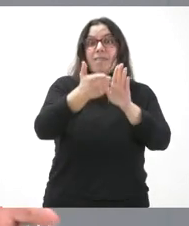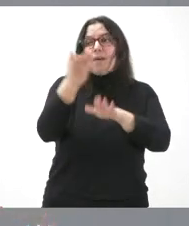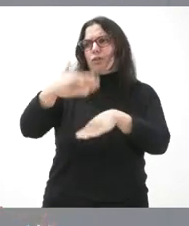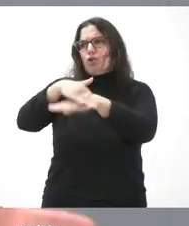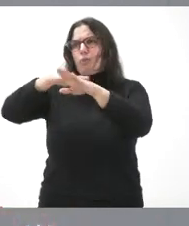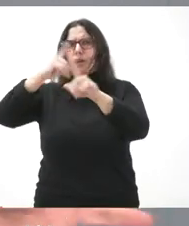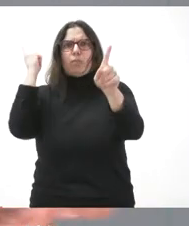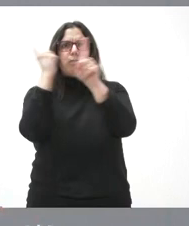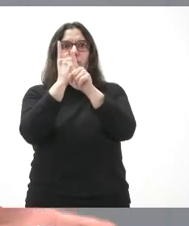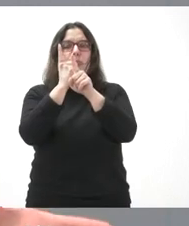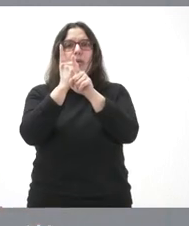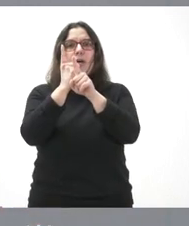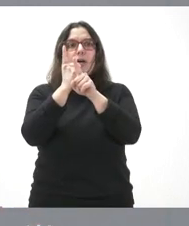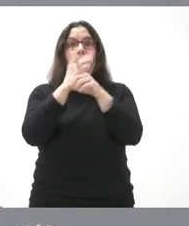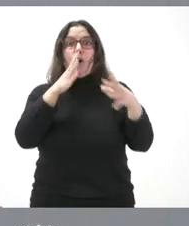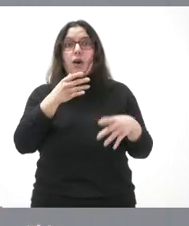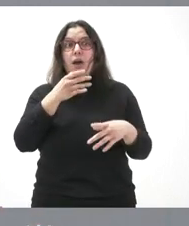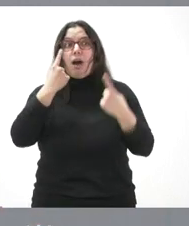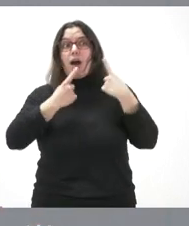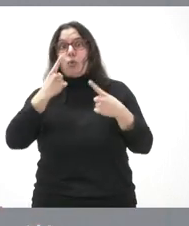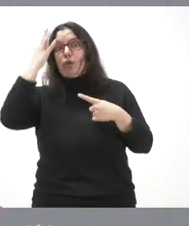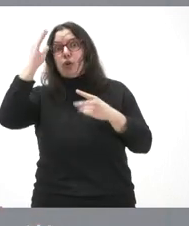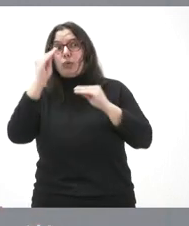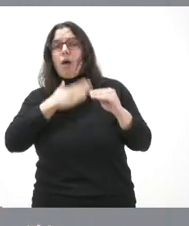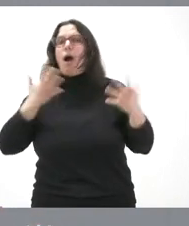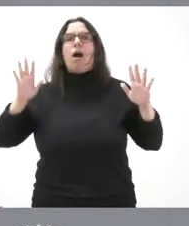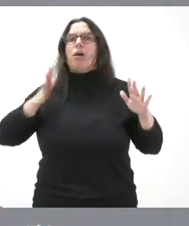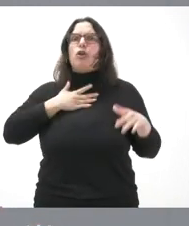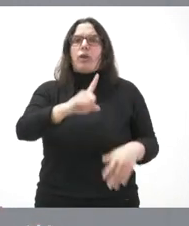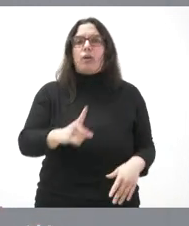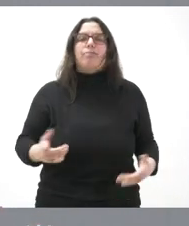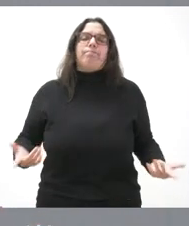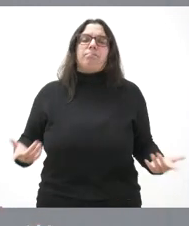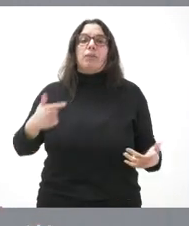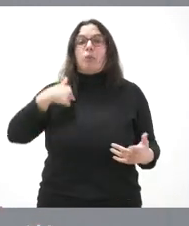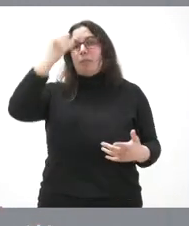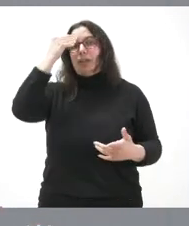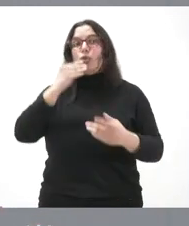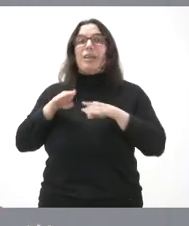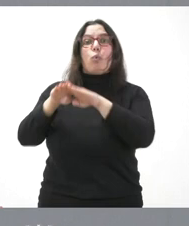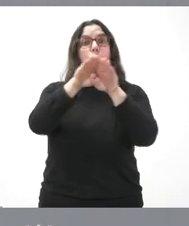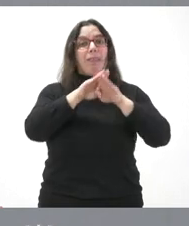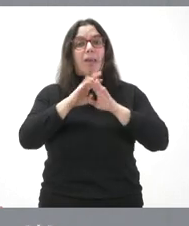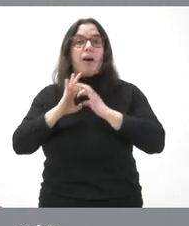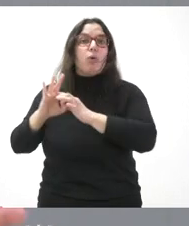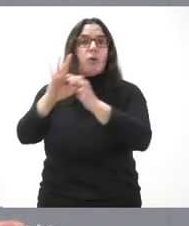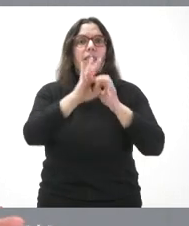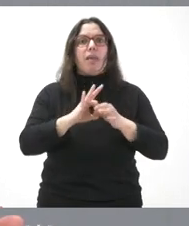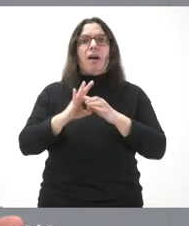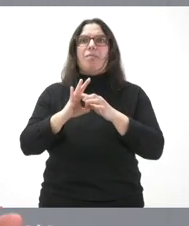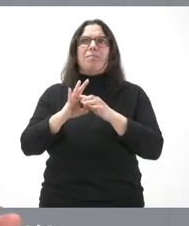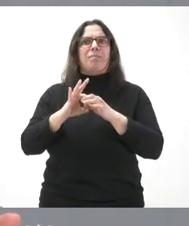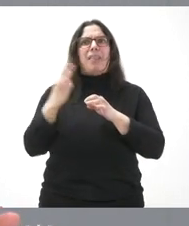rápidamente haya quien esté en contra de esa BAU simplemente por motivos ideológicos. Yo creo que la unidad, la igualdad, debe trascender a los